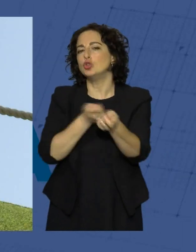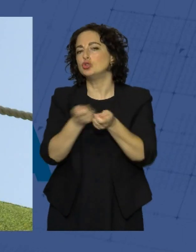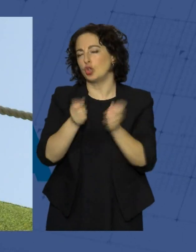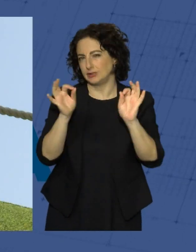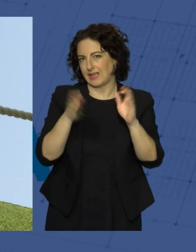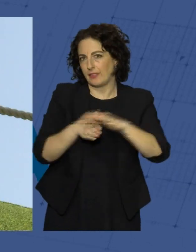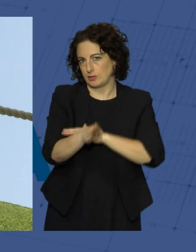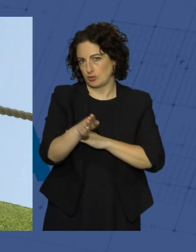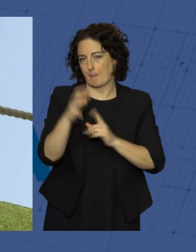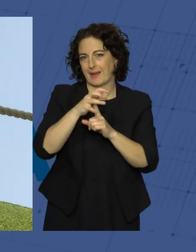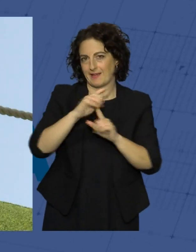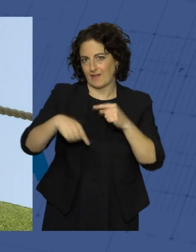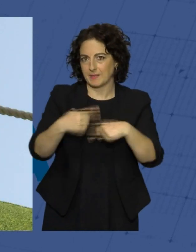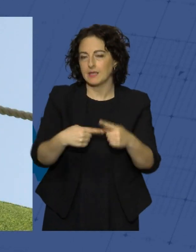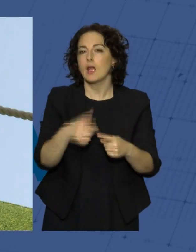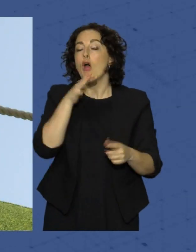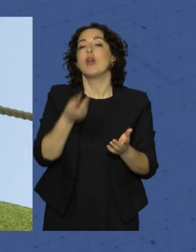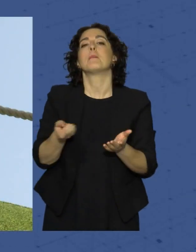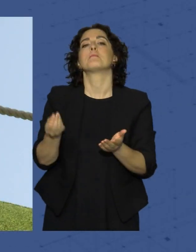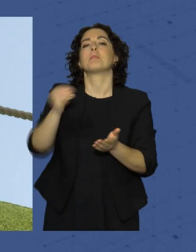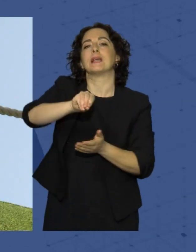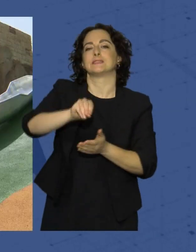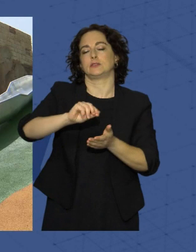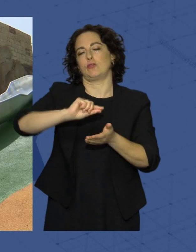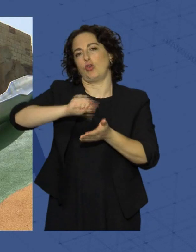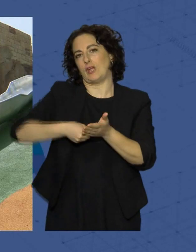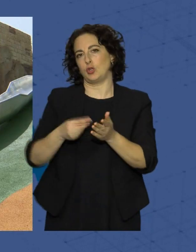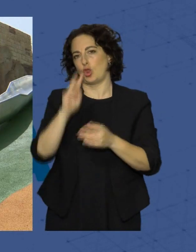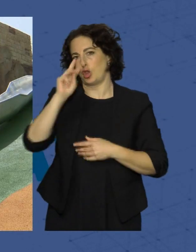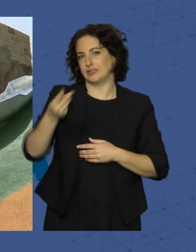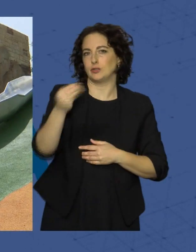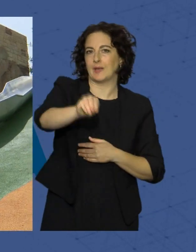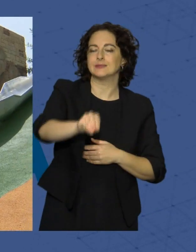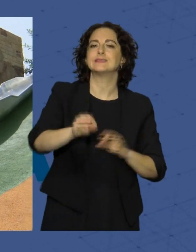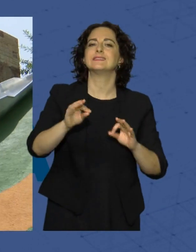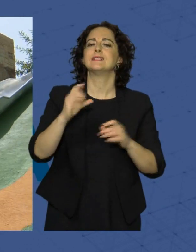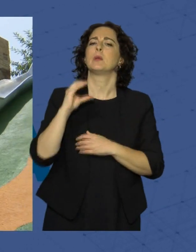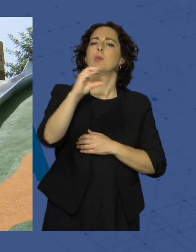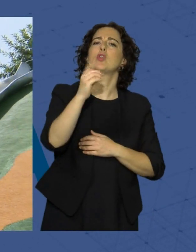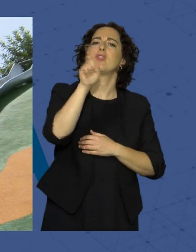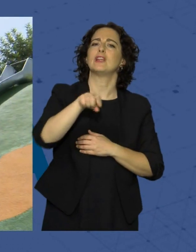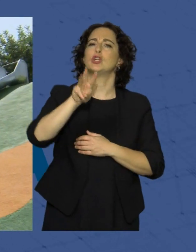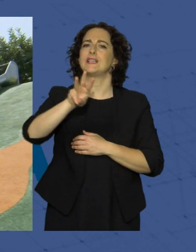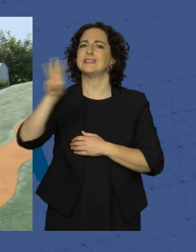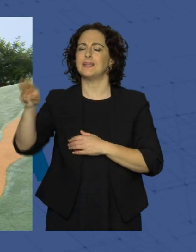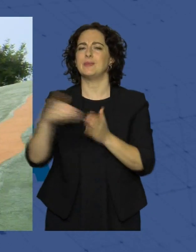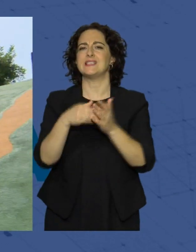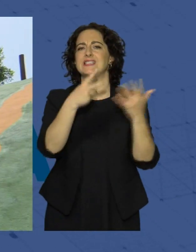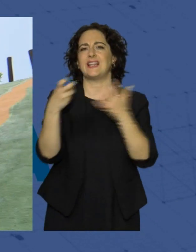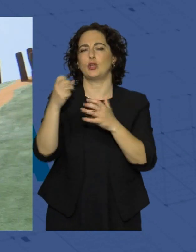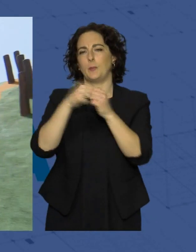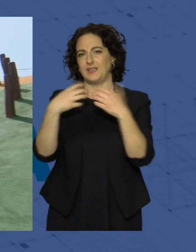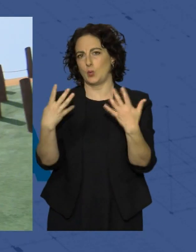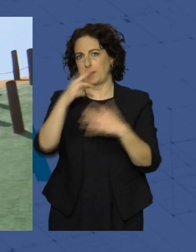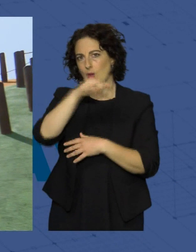las Familias. Ahora firma nuevo contrato por dos años más con un importe de 133.729 euros.